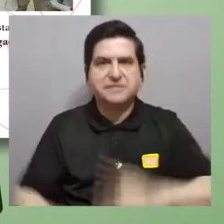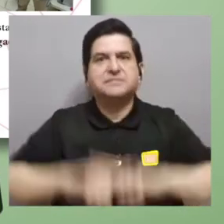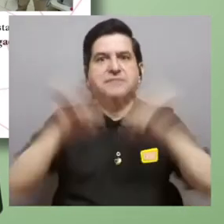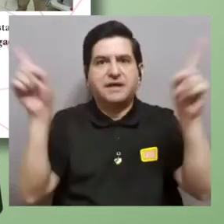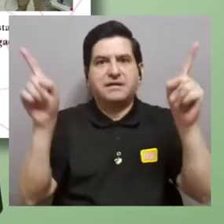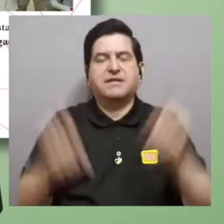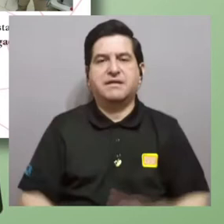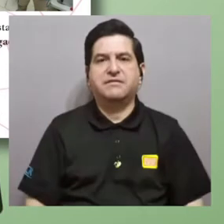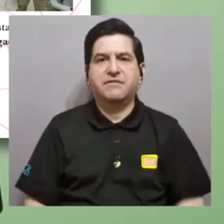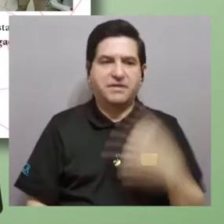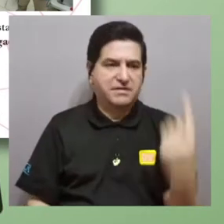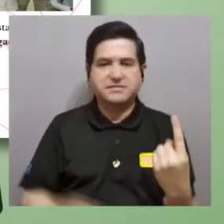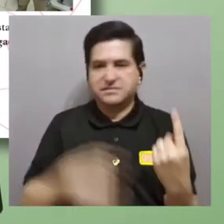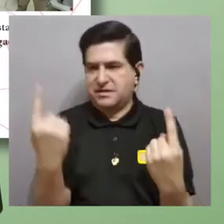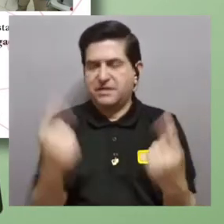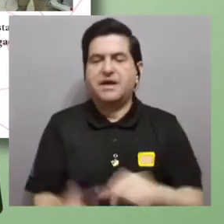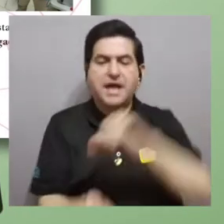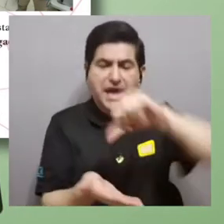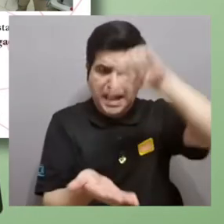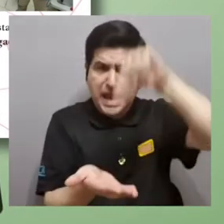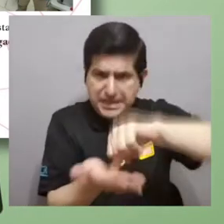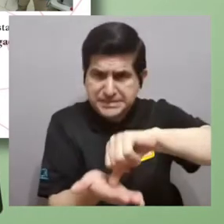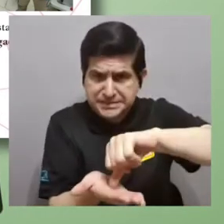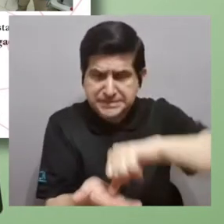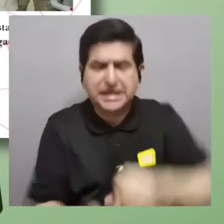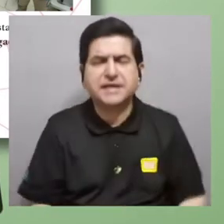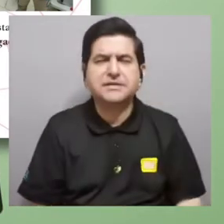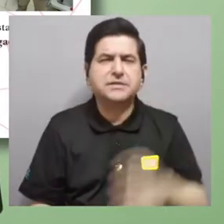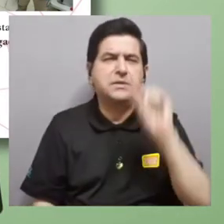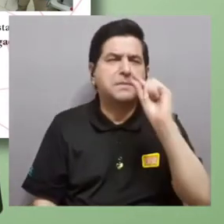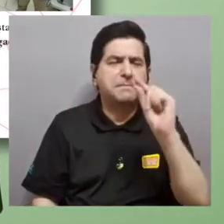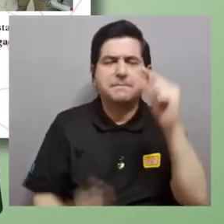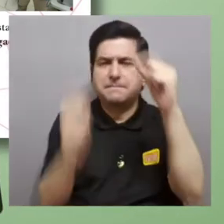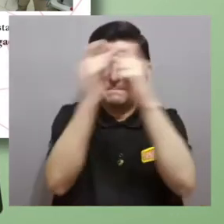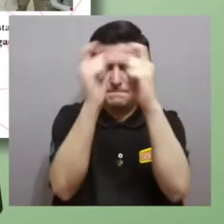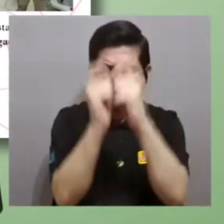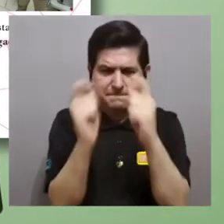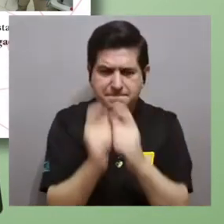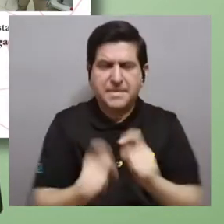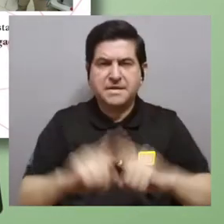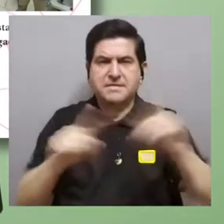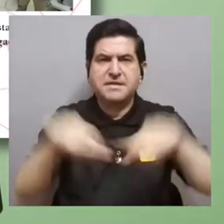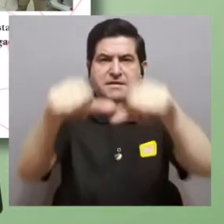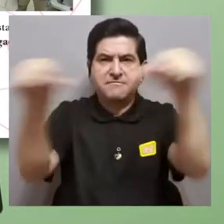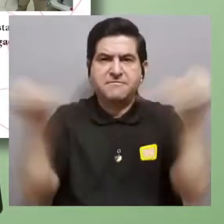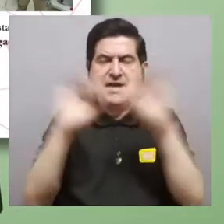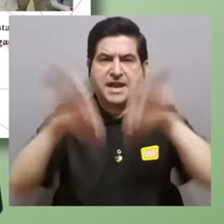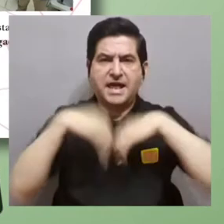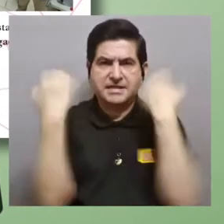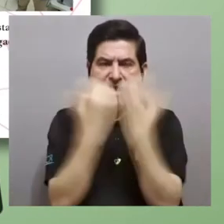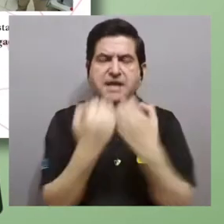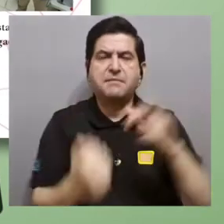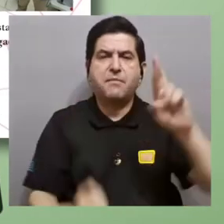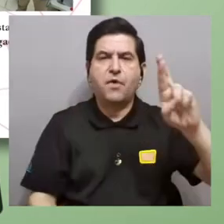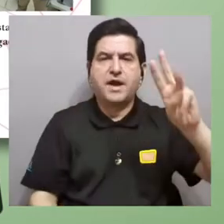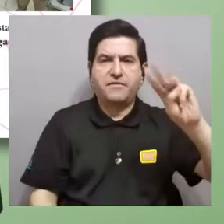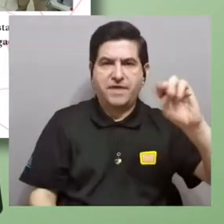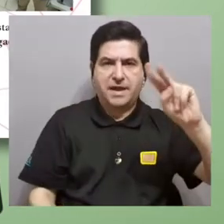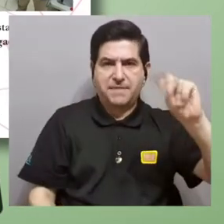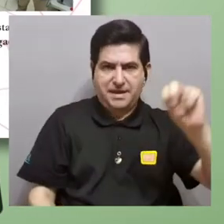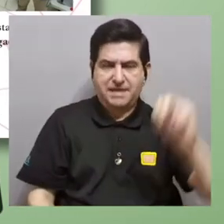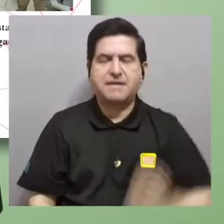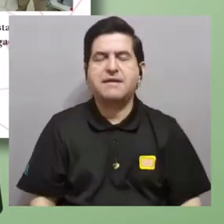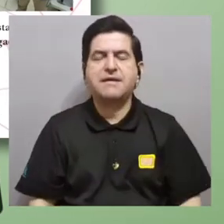la diferencia de campo magnético. En el centro les pongo unos pequeños detalles de las distintas secciones del equipo de